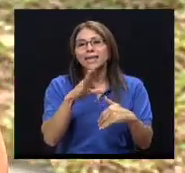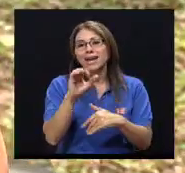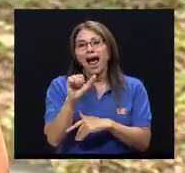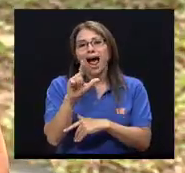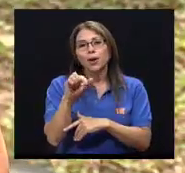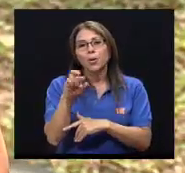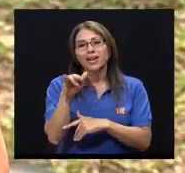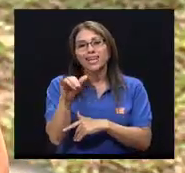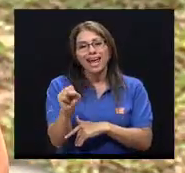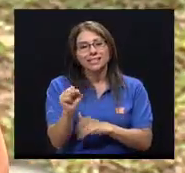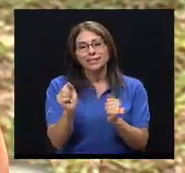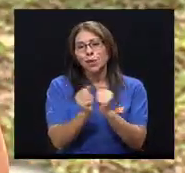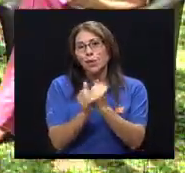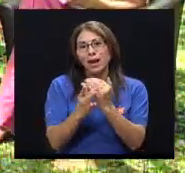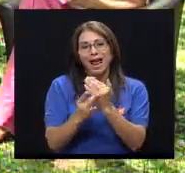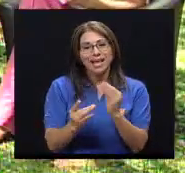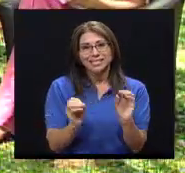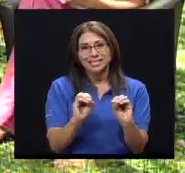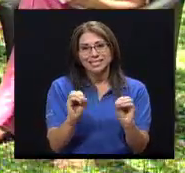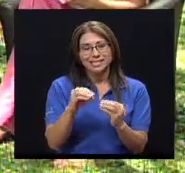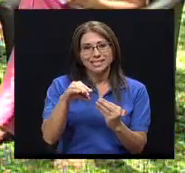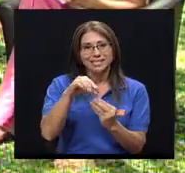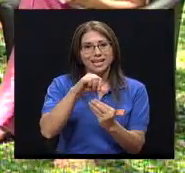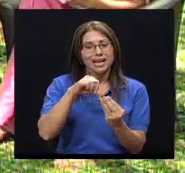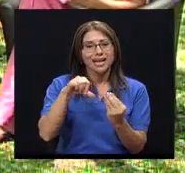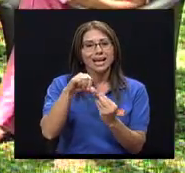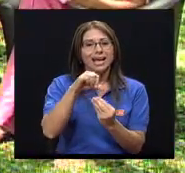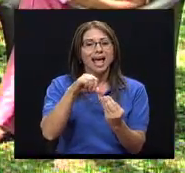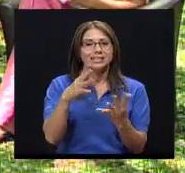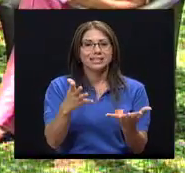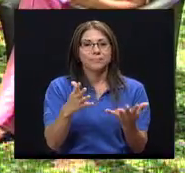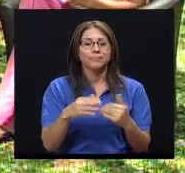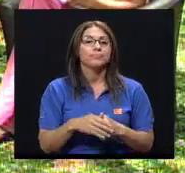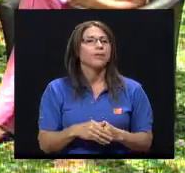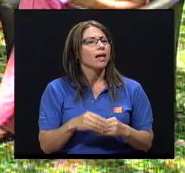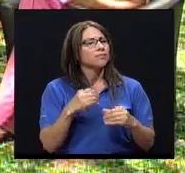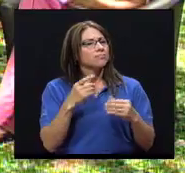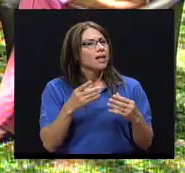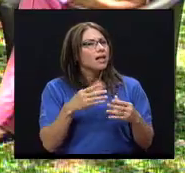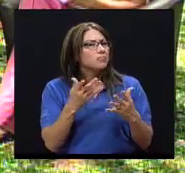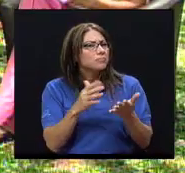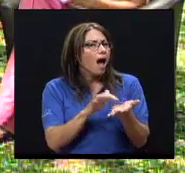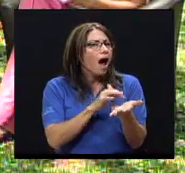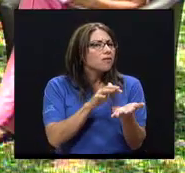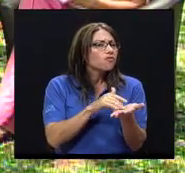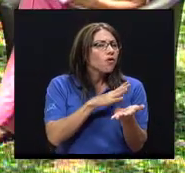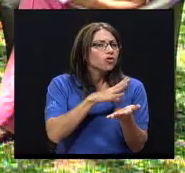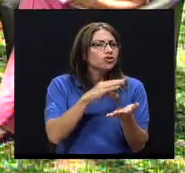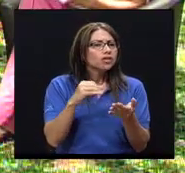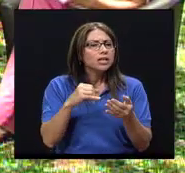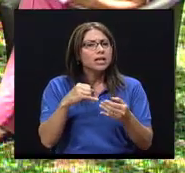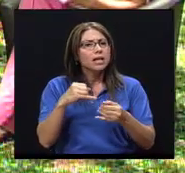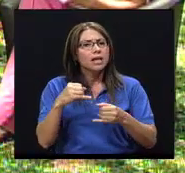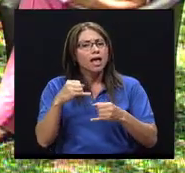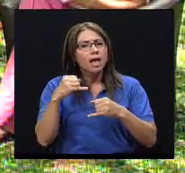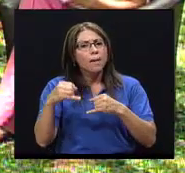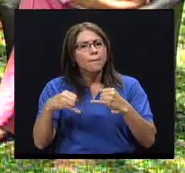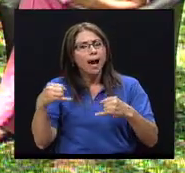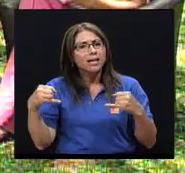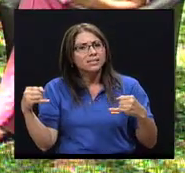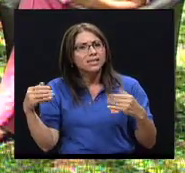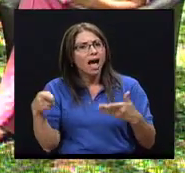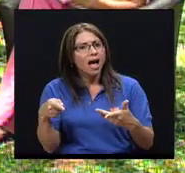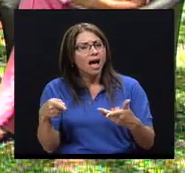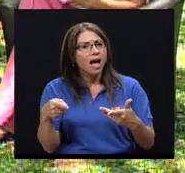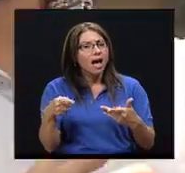grasa. En cuanto a las pastas, por ejemplo, he escuchado en cuanto a los arroces. Arroz integral,